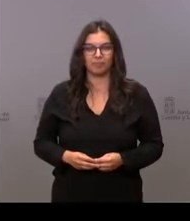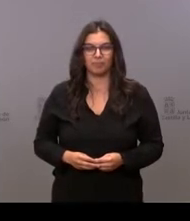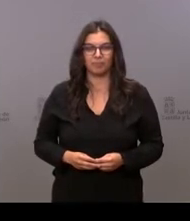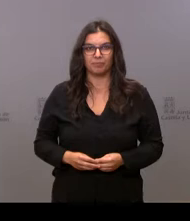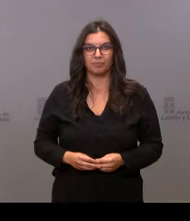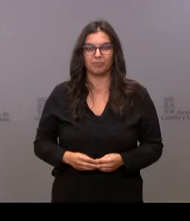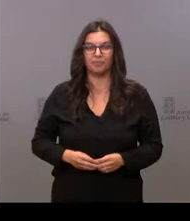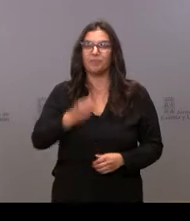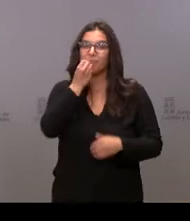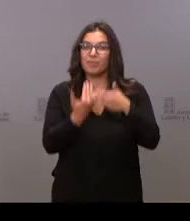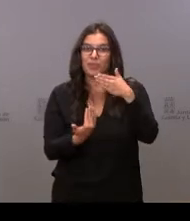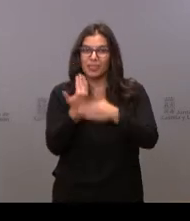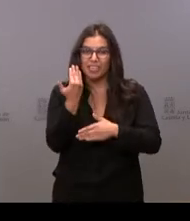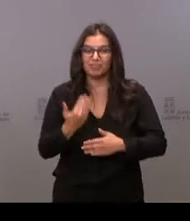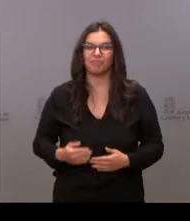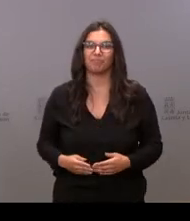Buenos días.